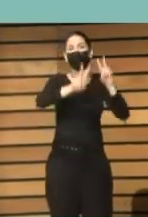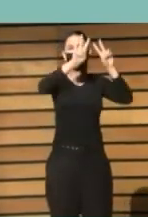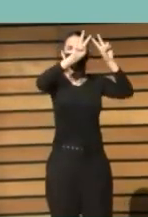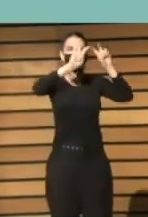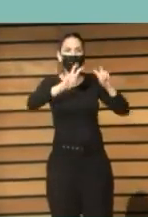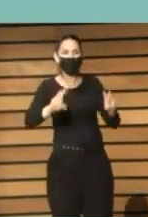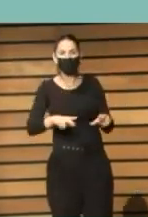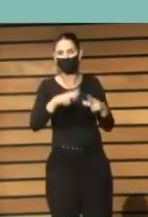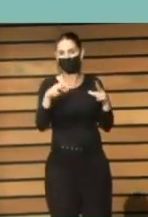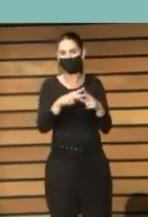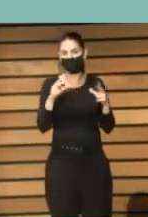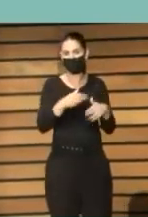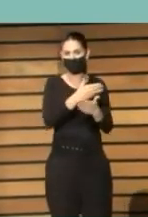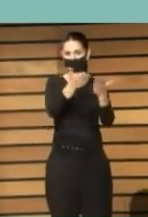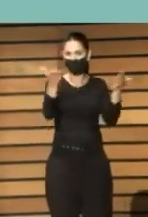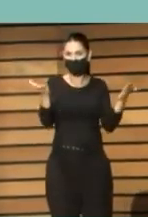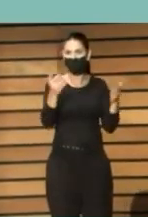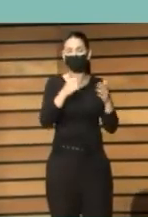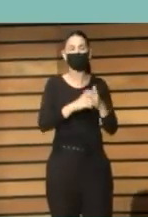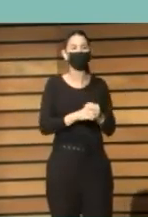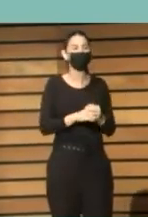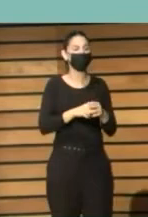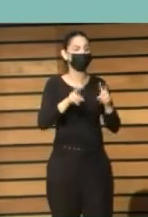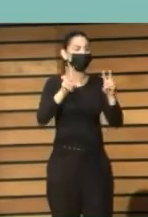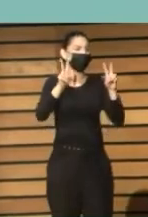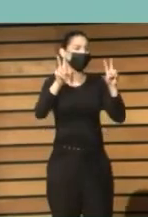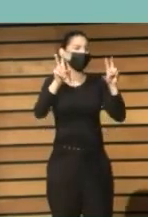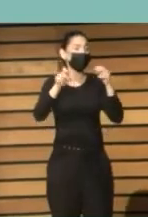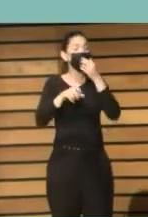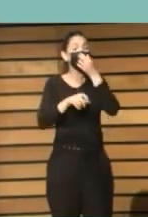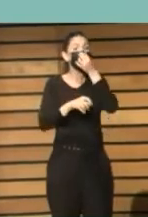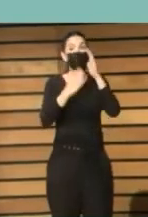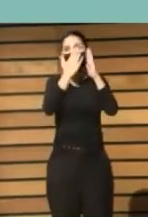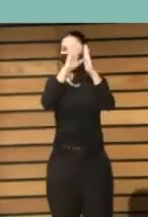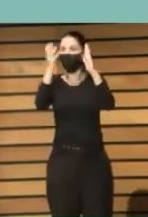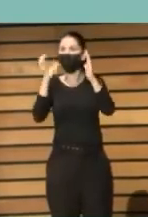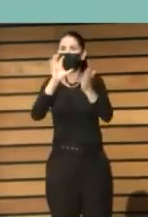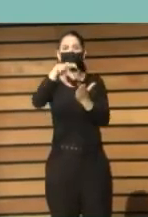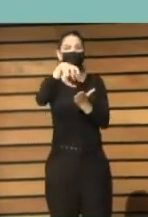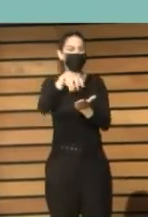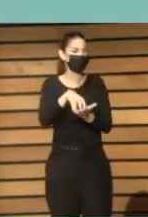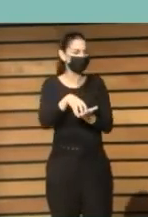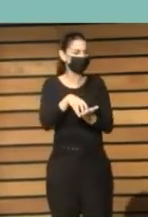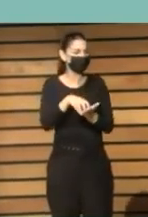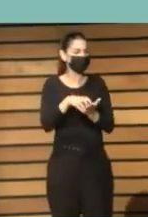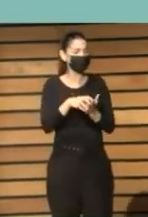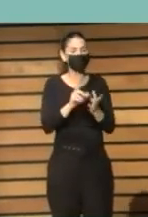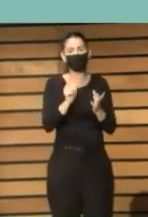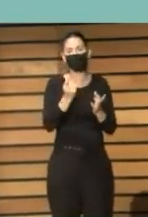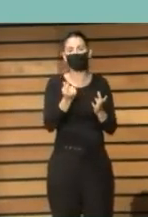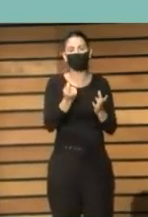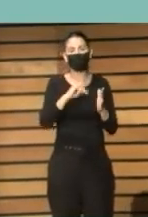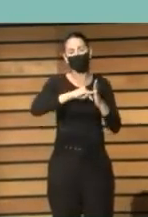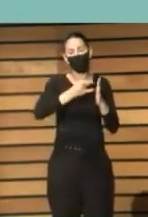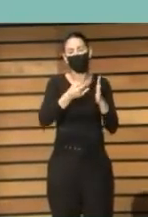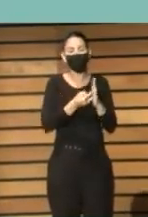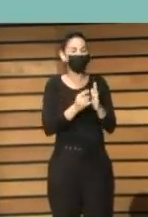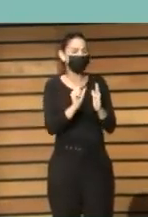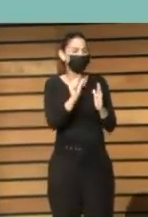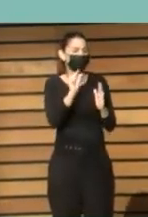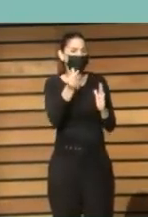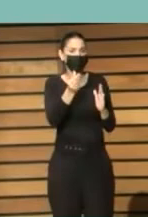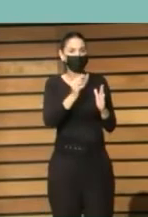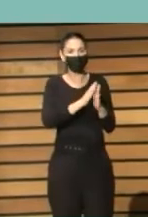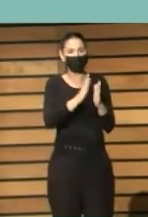social dicen que replicar en una nueva biblioteca en nuestro caso en un municipio es solo una pequeña parte de ese proceso de